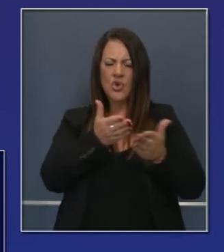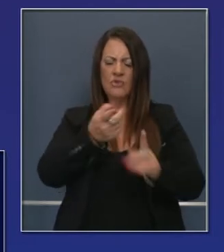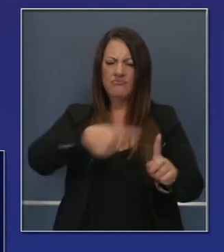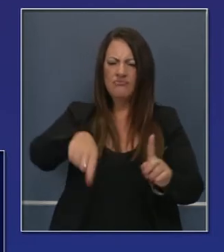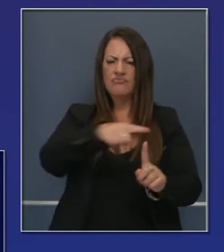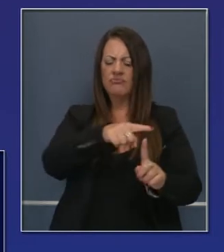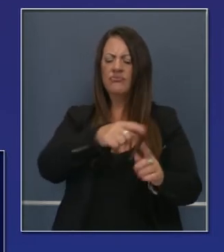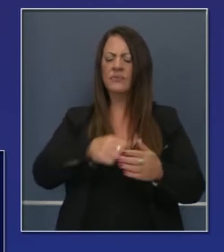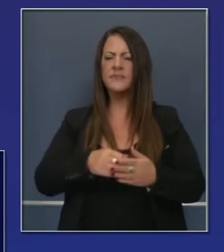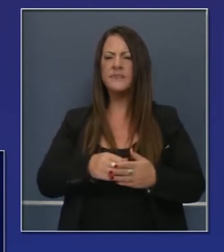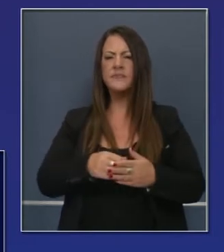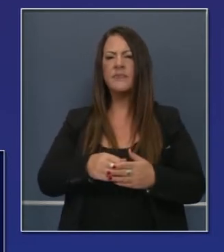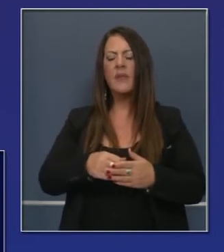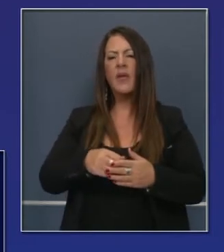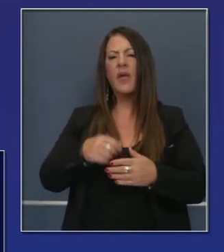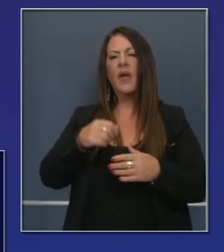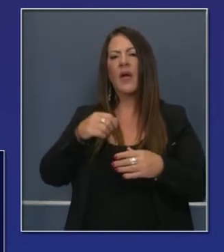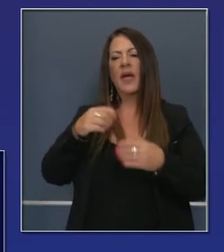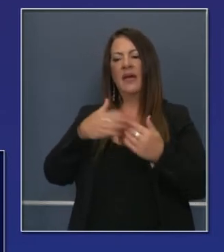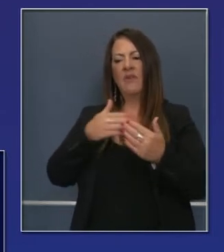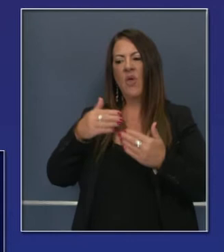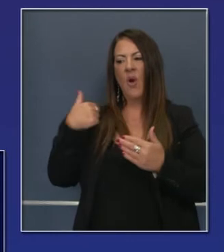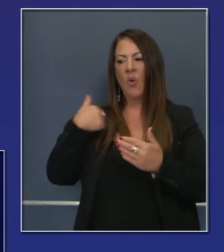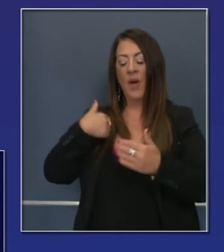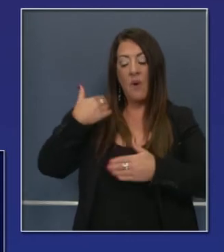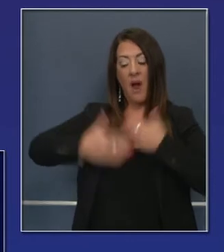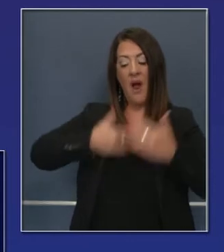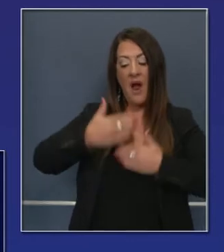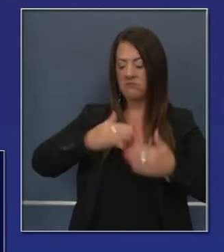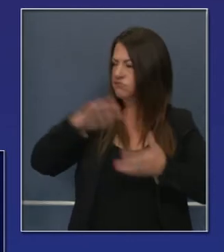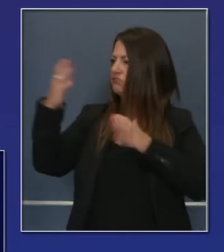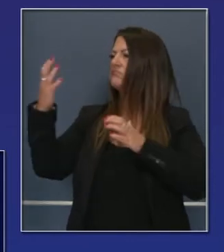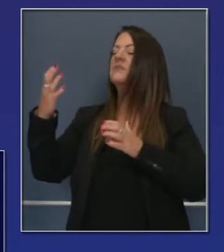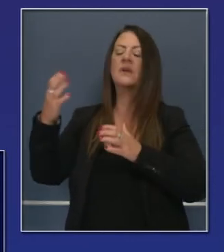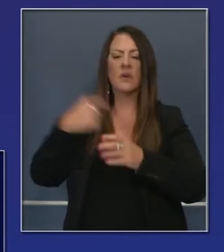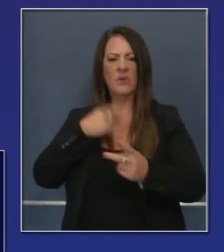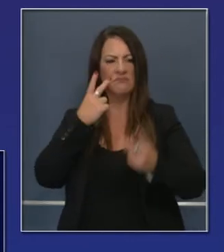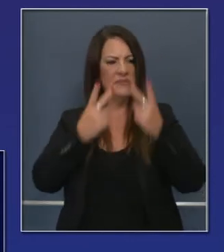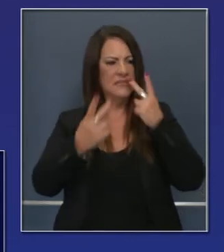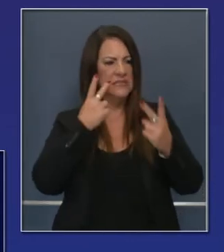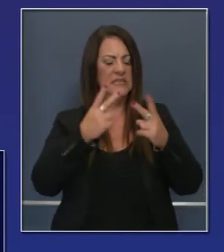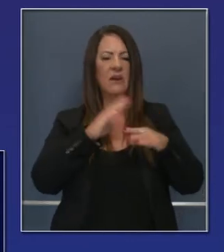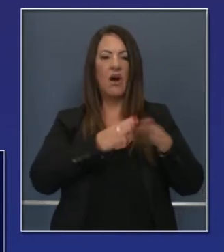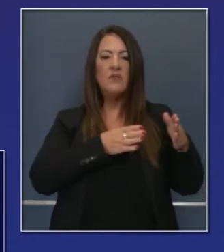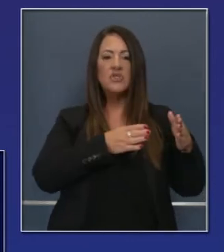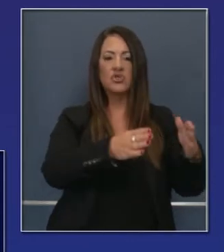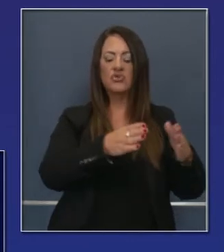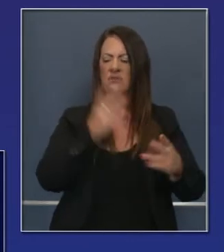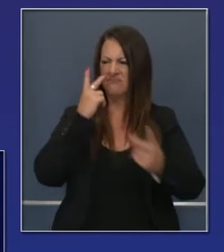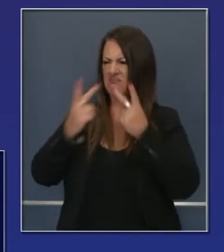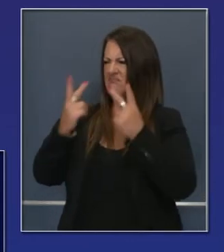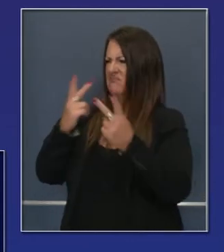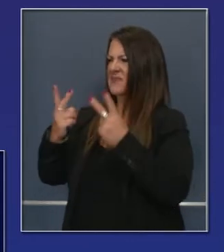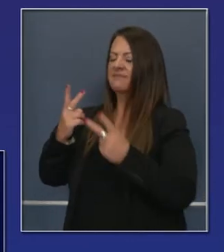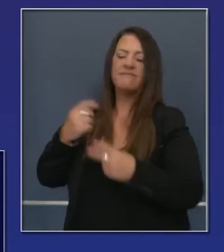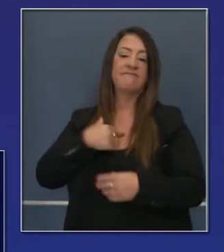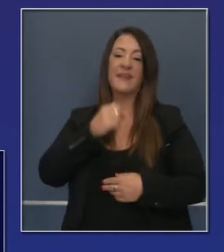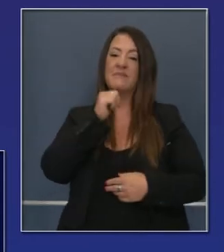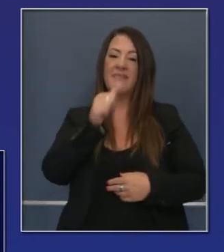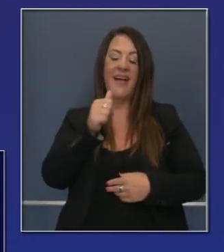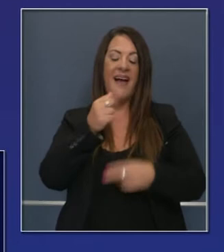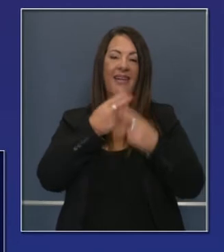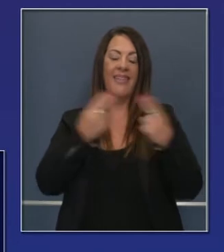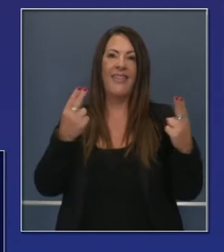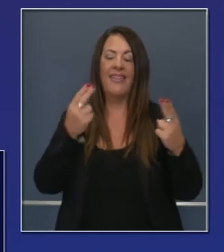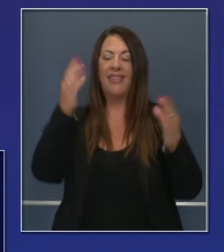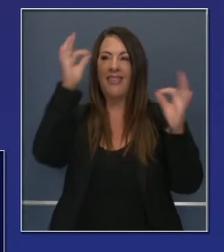manera de emergencia. Como lo decimos en psicología, queremos interrumpir el patrón de lo que vemos en las calles y en las aceras y las banquetas. No soy ingenuo,